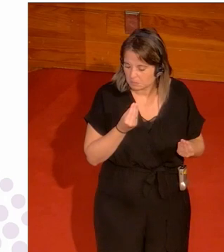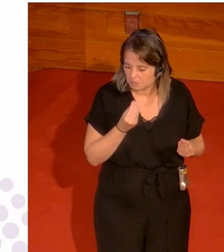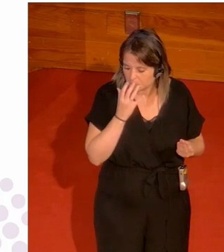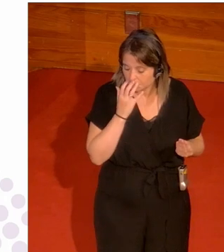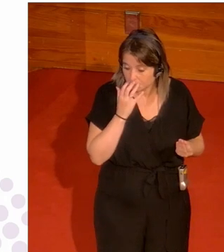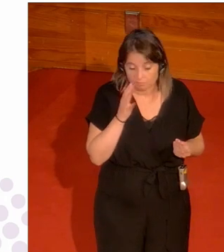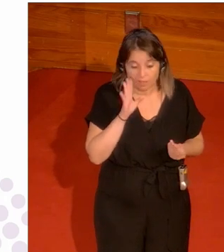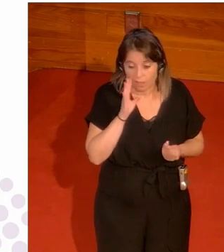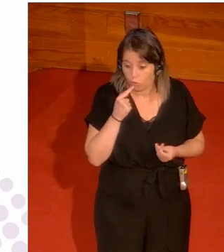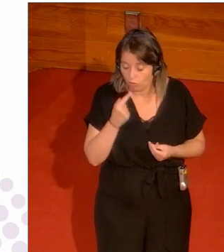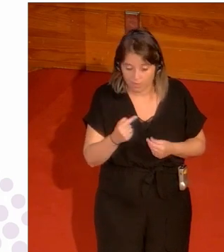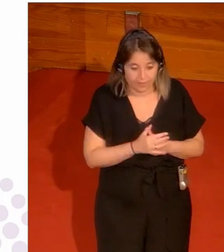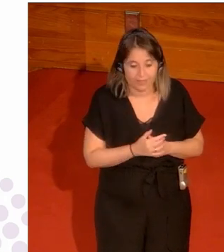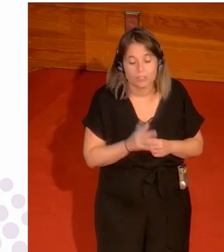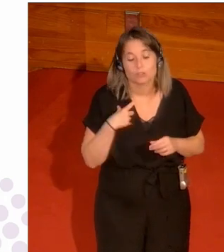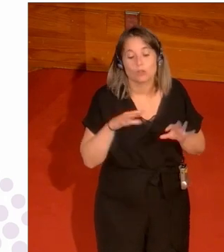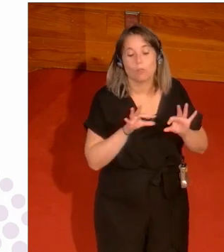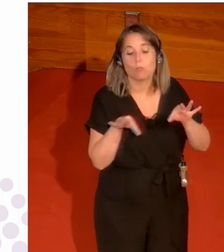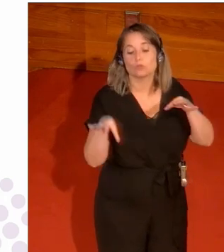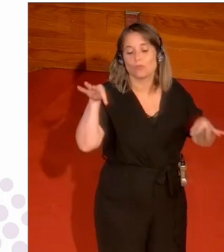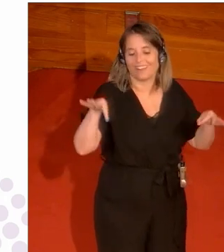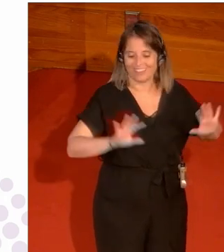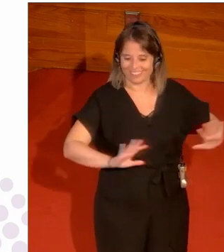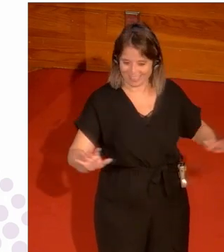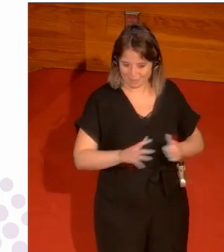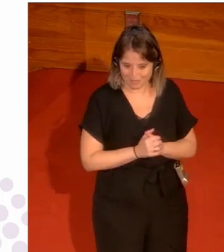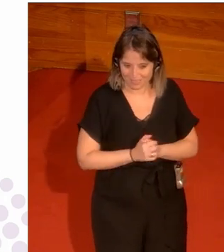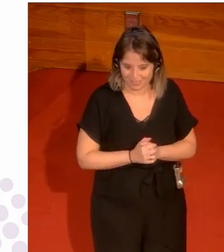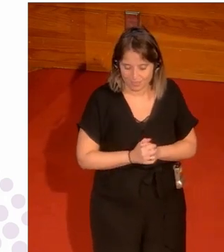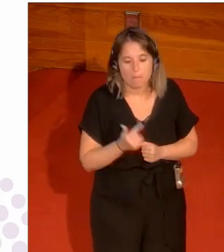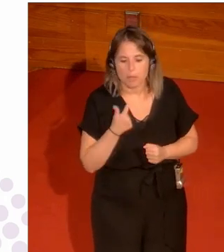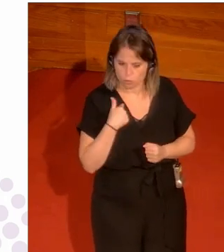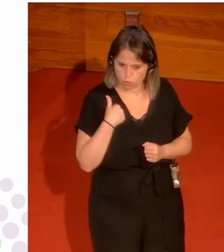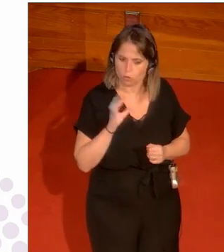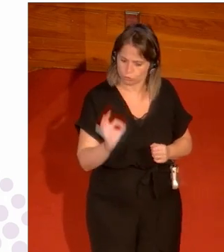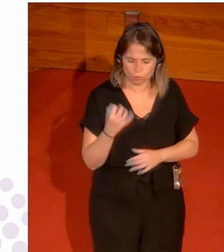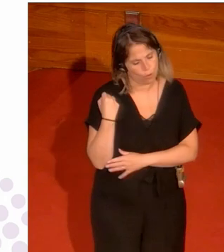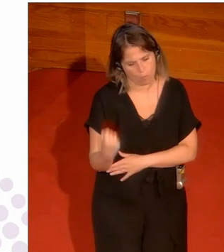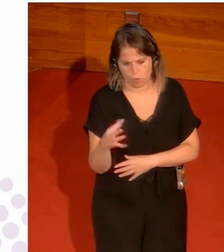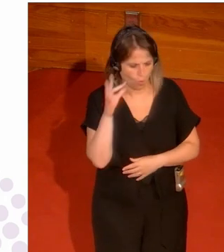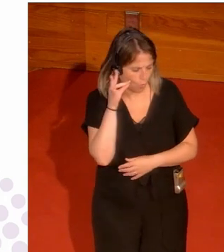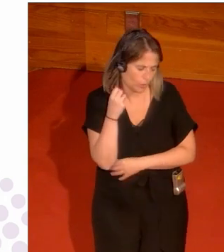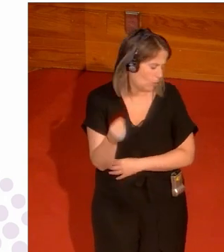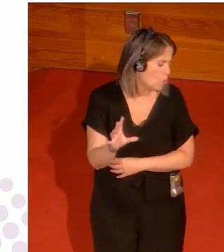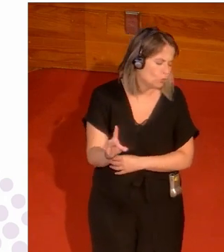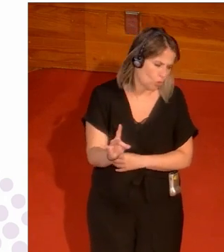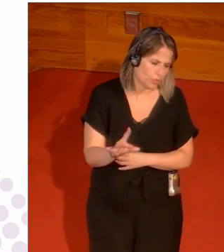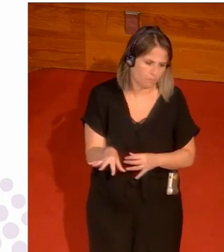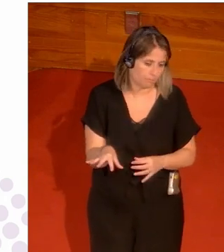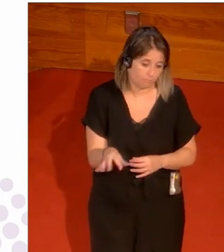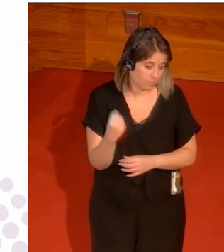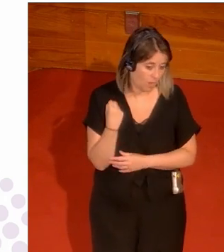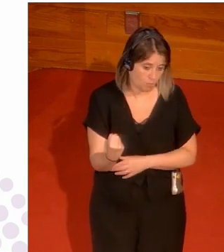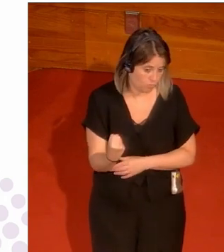como tú dices postureo y yo defiendo esto yo apoyo yo apoyo pero apoya